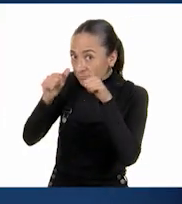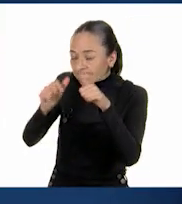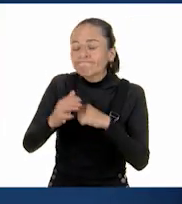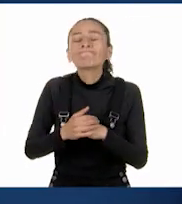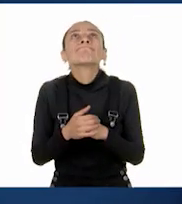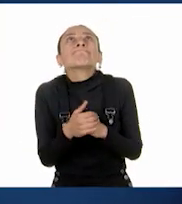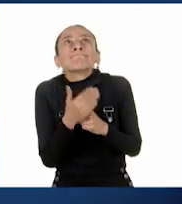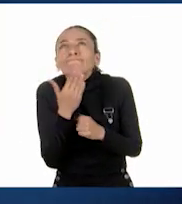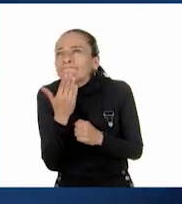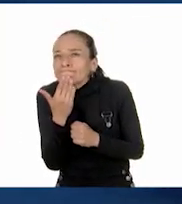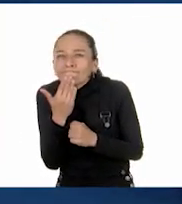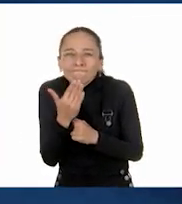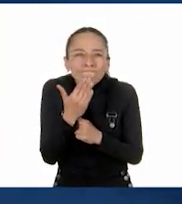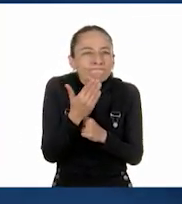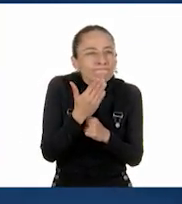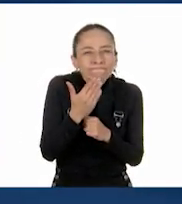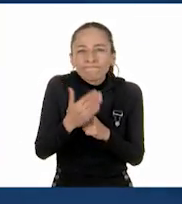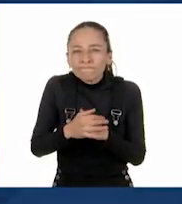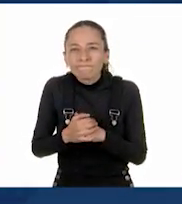Tan, tan.